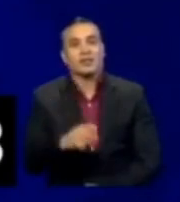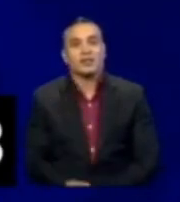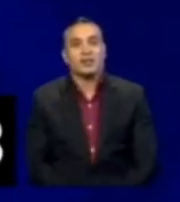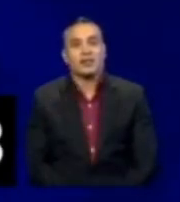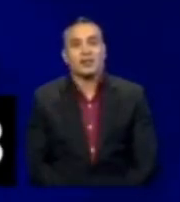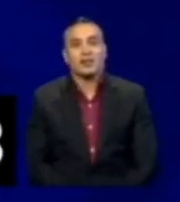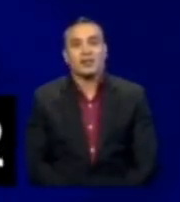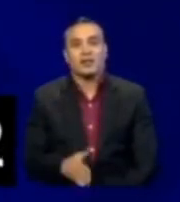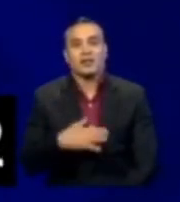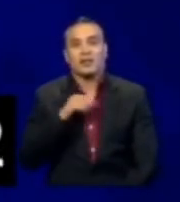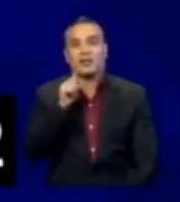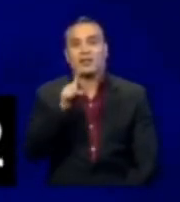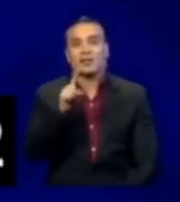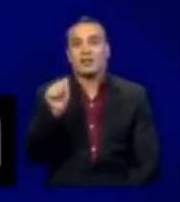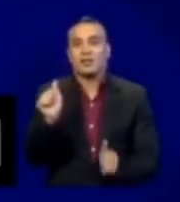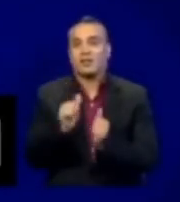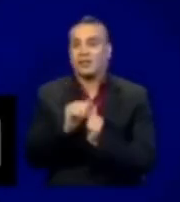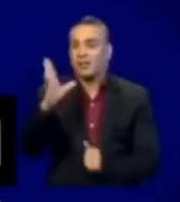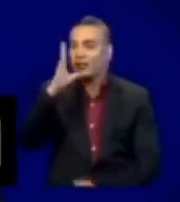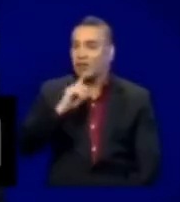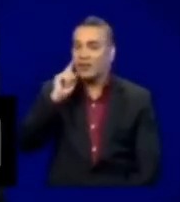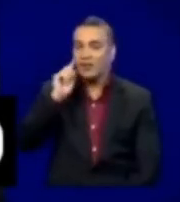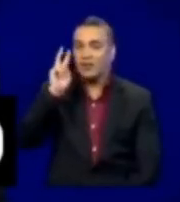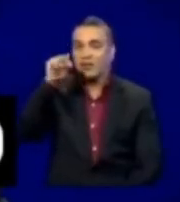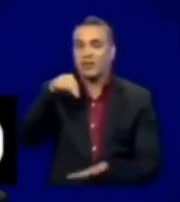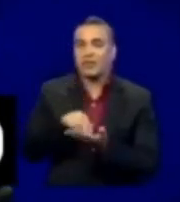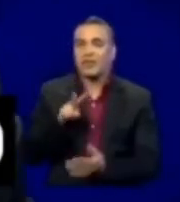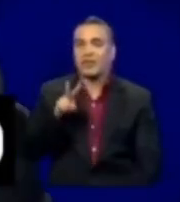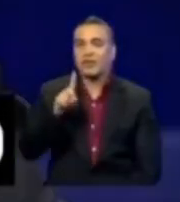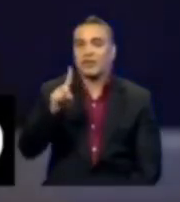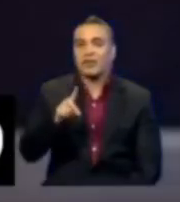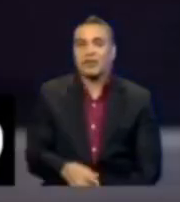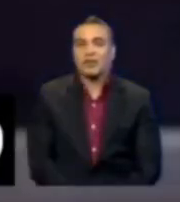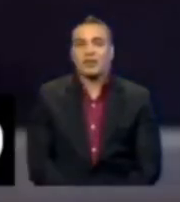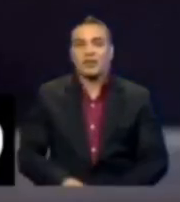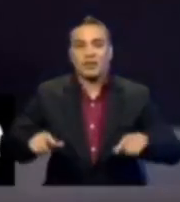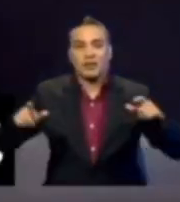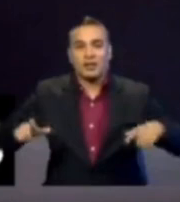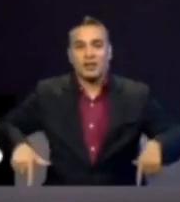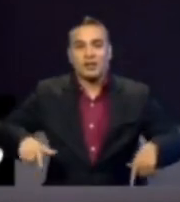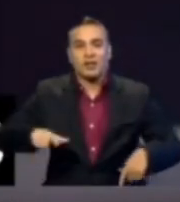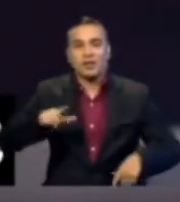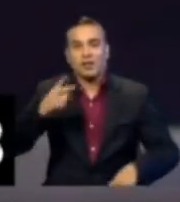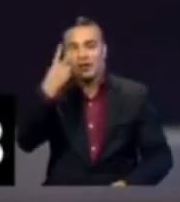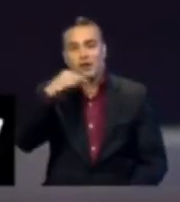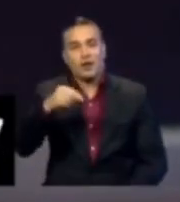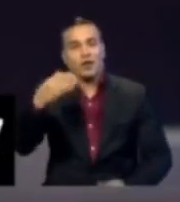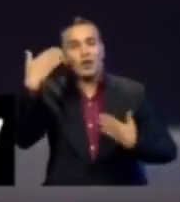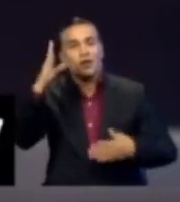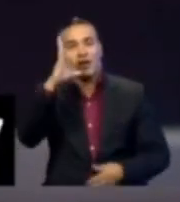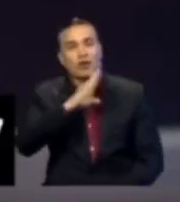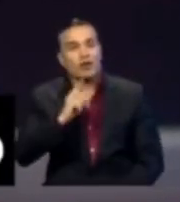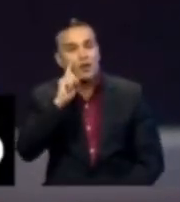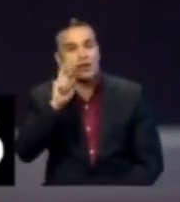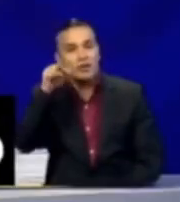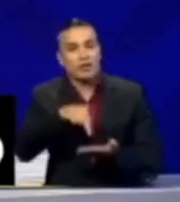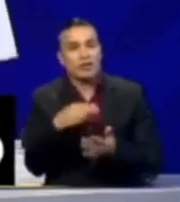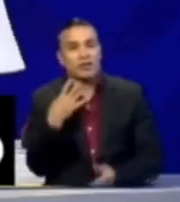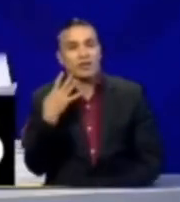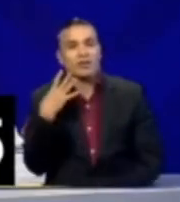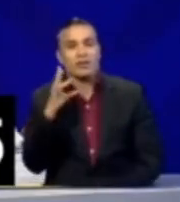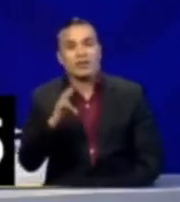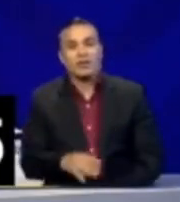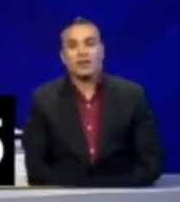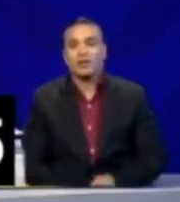Y aquí estás tú con Correa en el 2021. Lenín es el hijo político de Correa en el 2017.